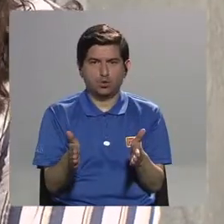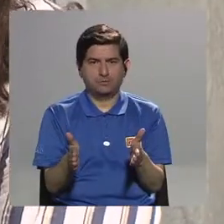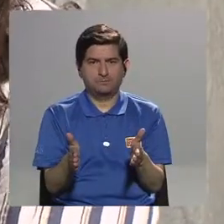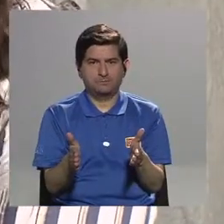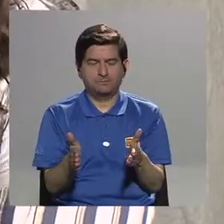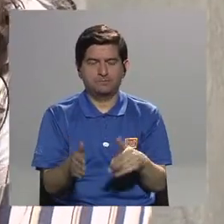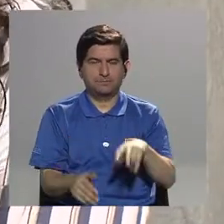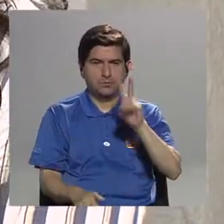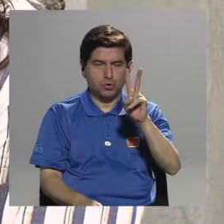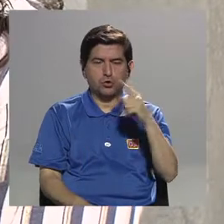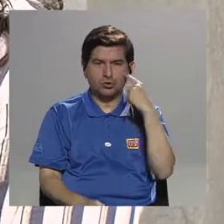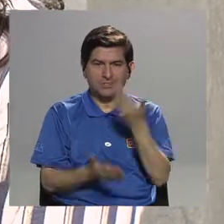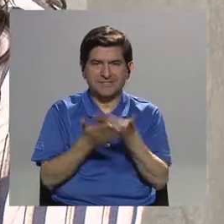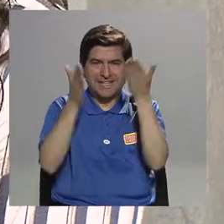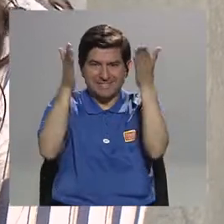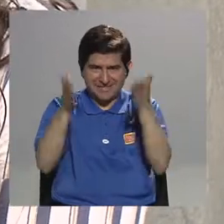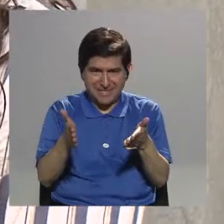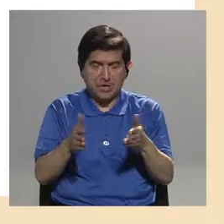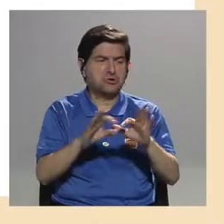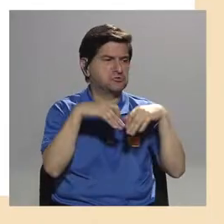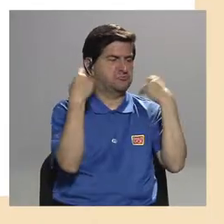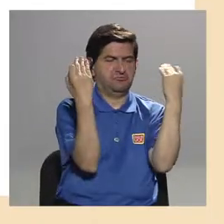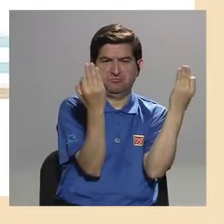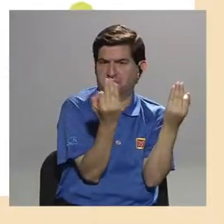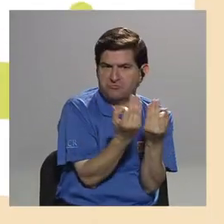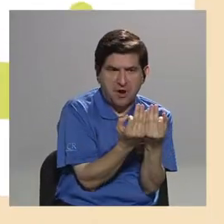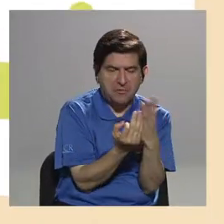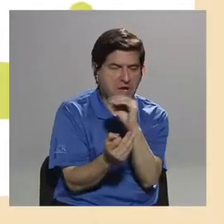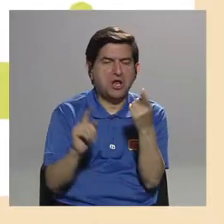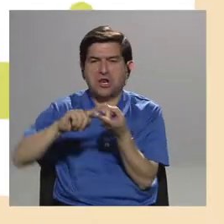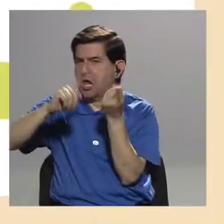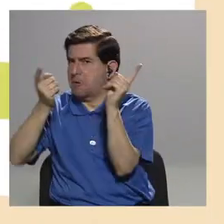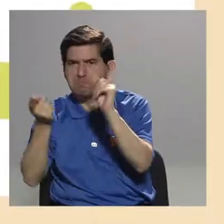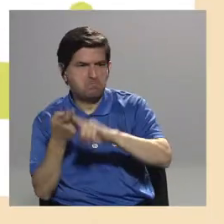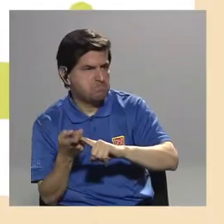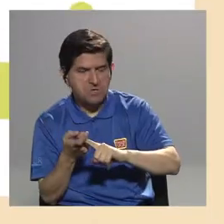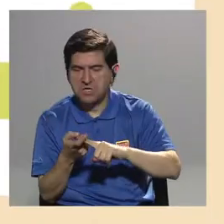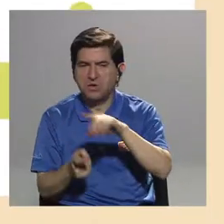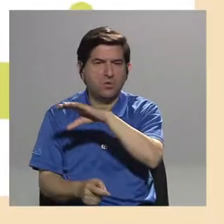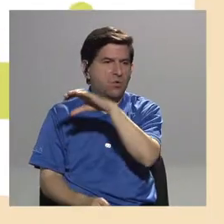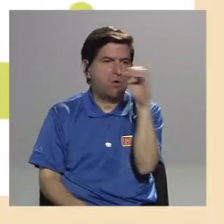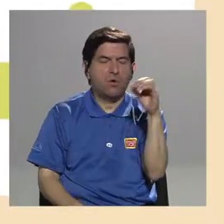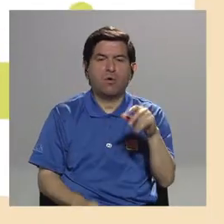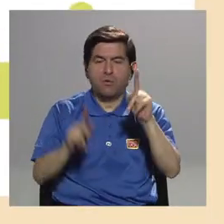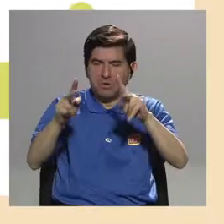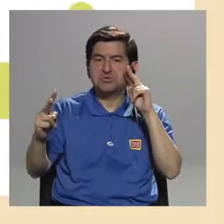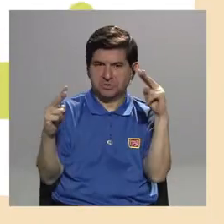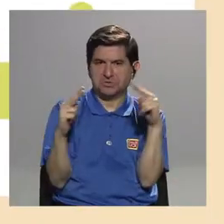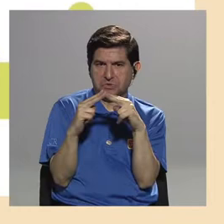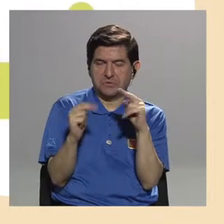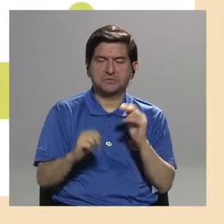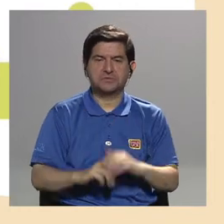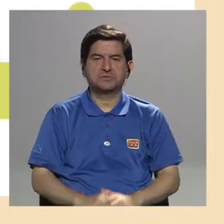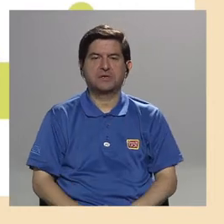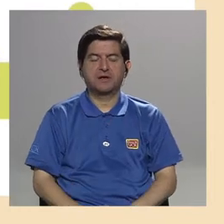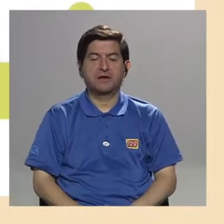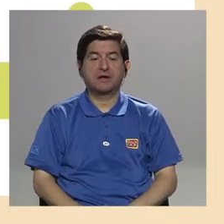Y entonces con los dos testigos, que pueden ser familiares, ¿verdad? Pueden ser amigos o pueden ser conocidos,